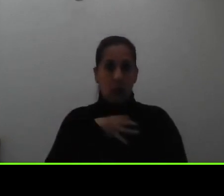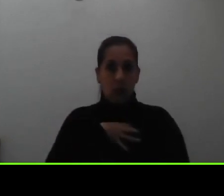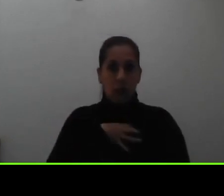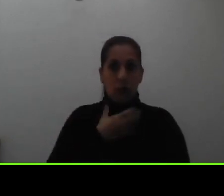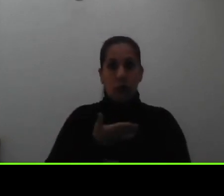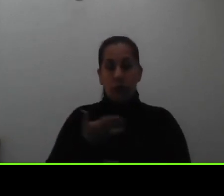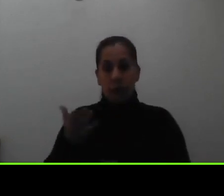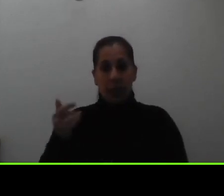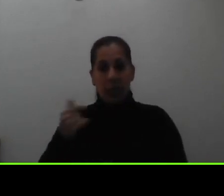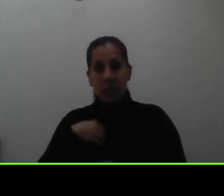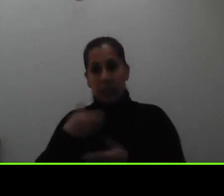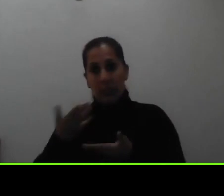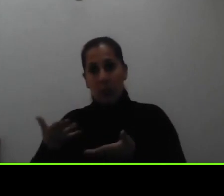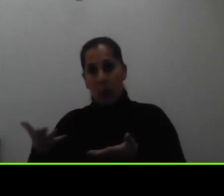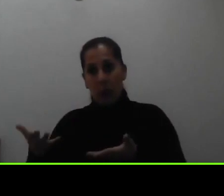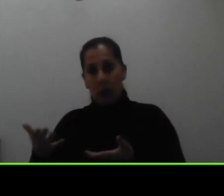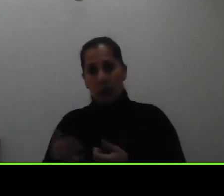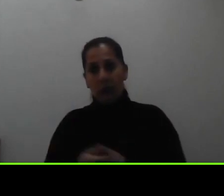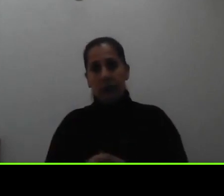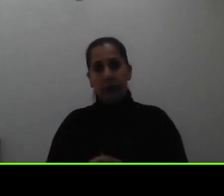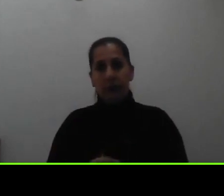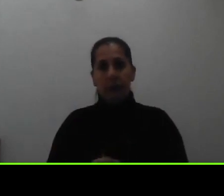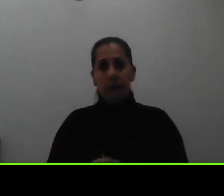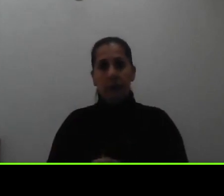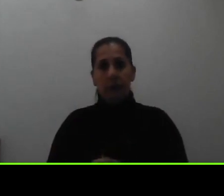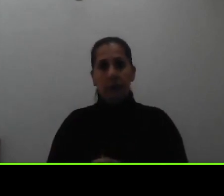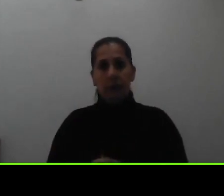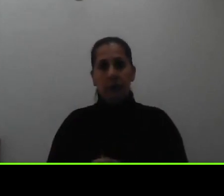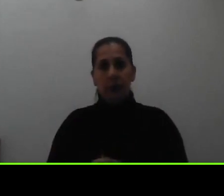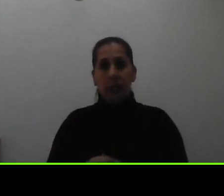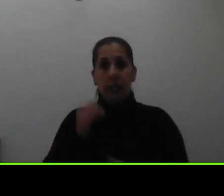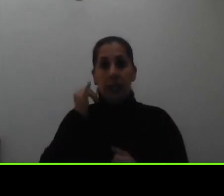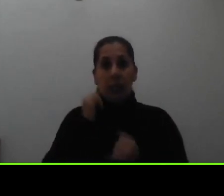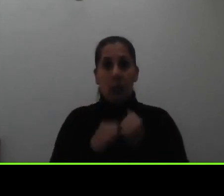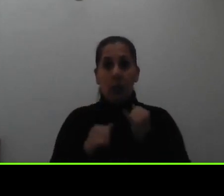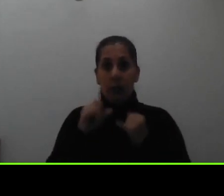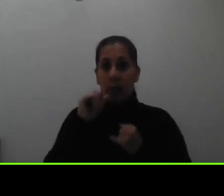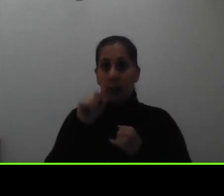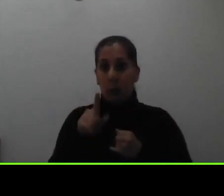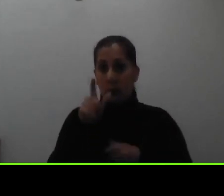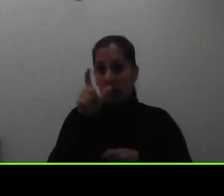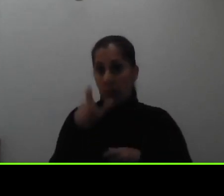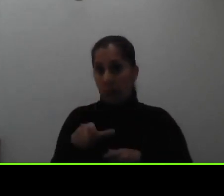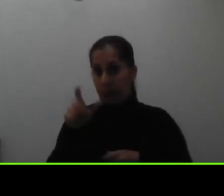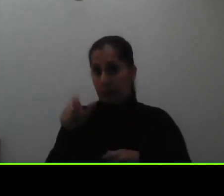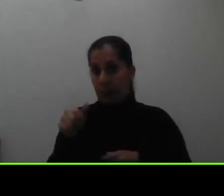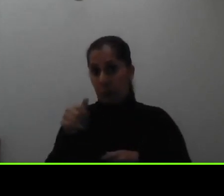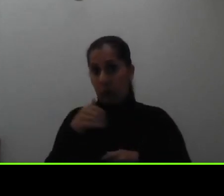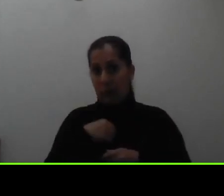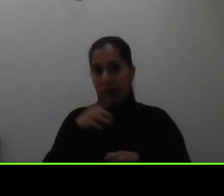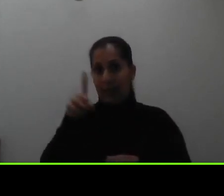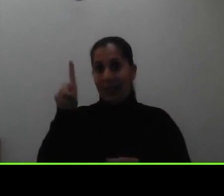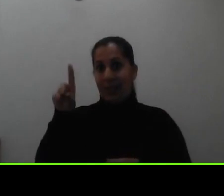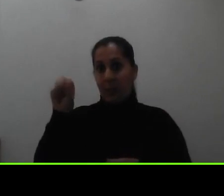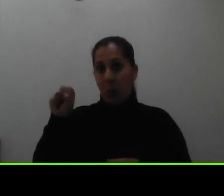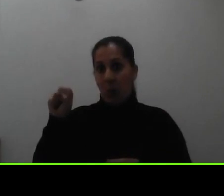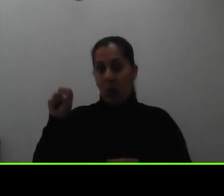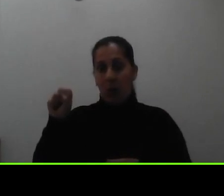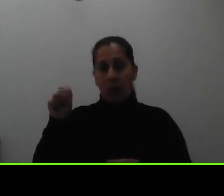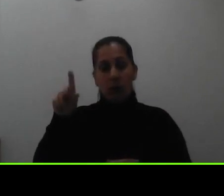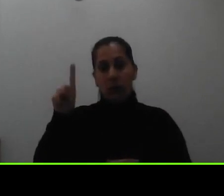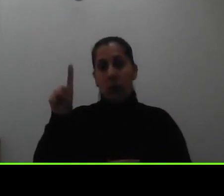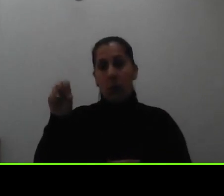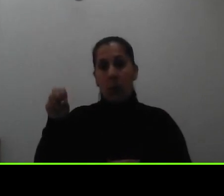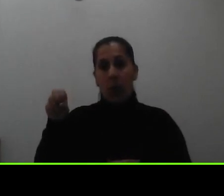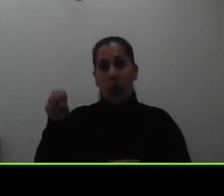inmuebles la última pregunta de este bloque sería si una persona con un diplomado universitario o que